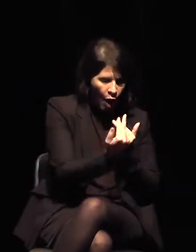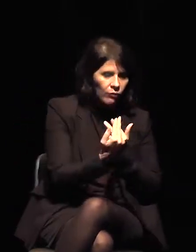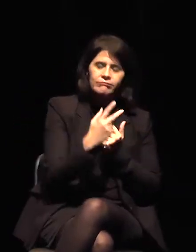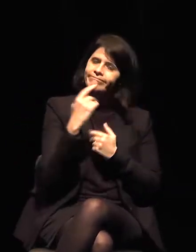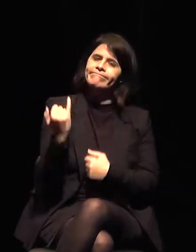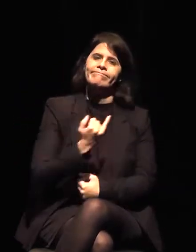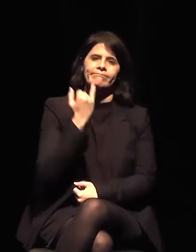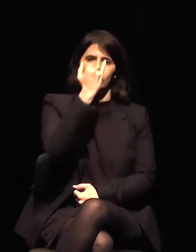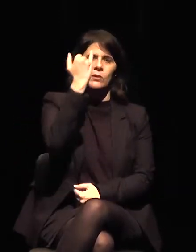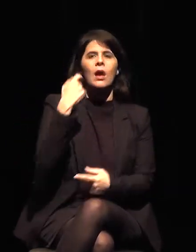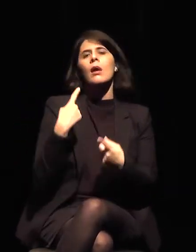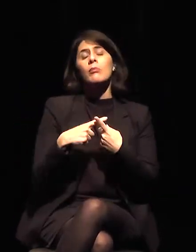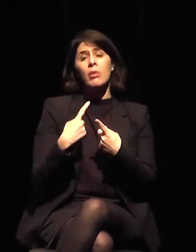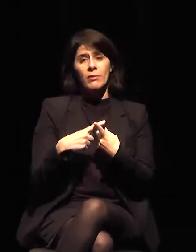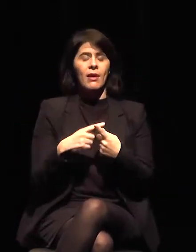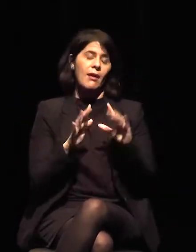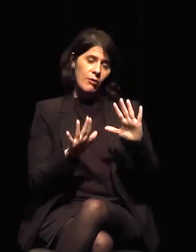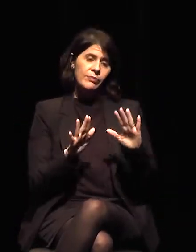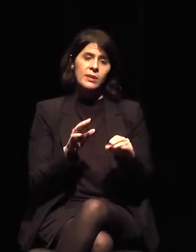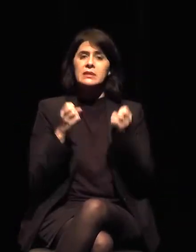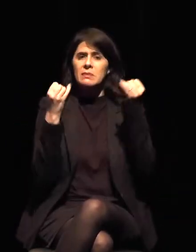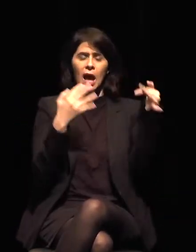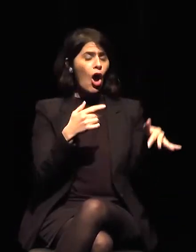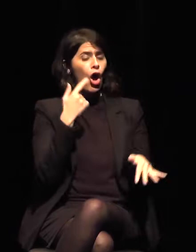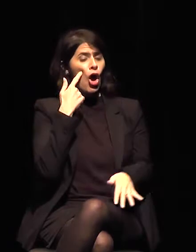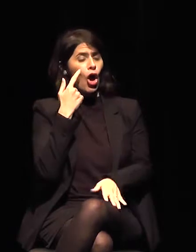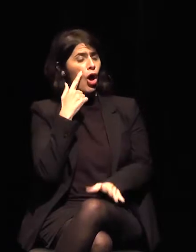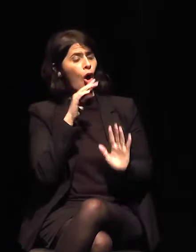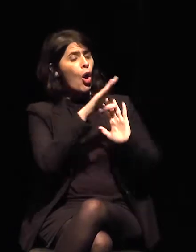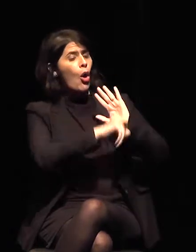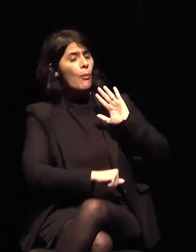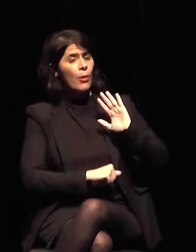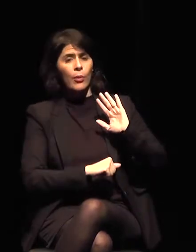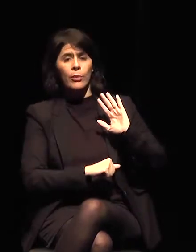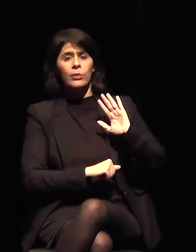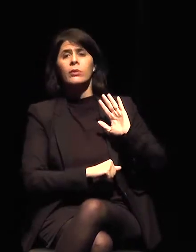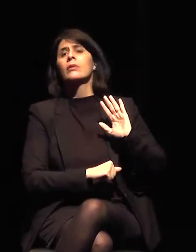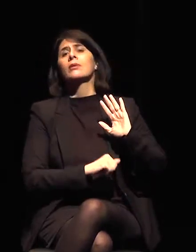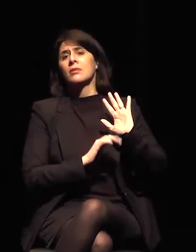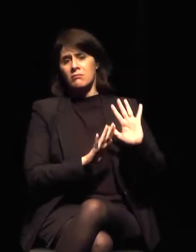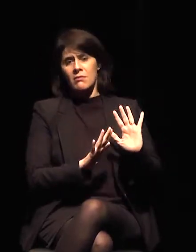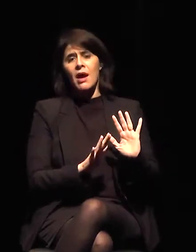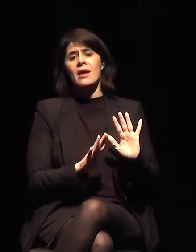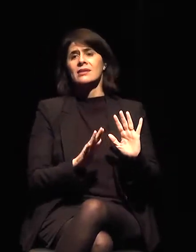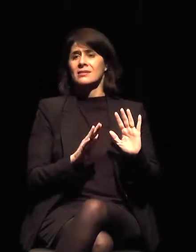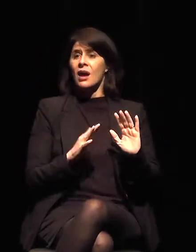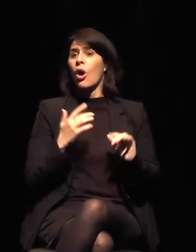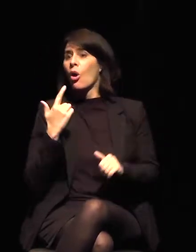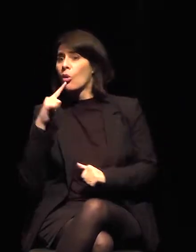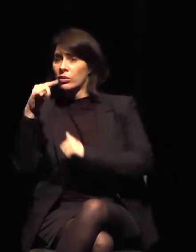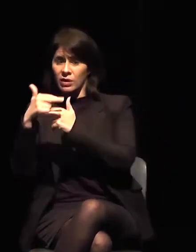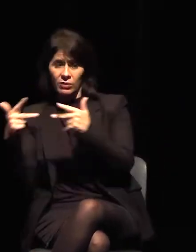otra es decir que se robó una obra y el patrimonio es el mismo.